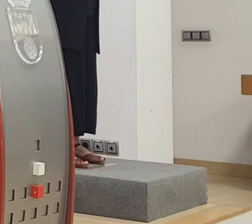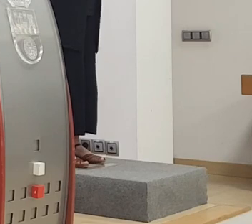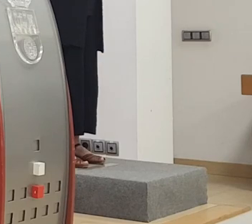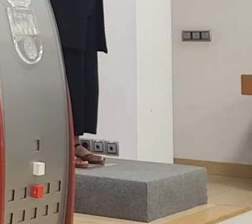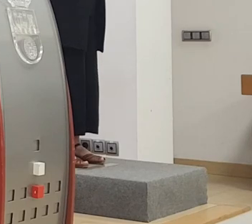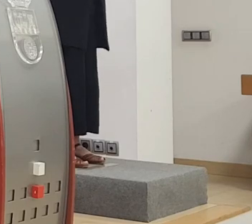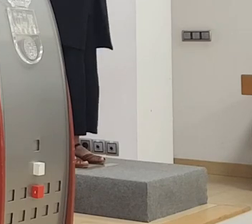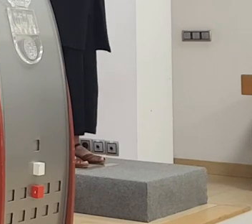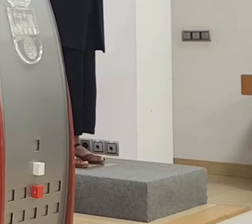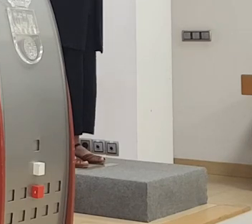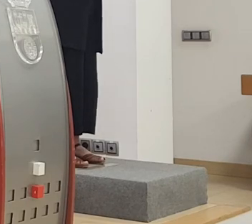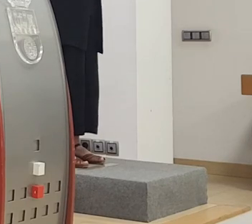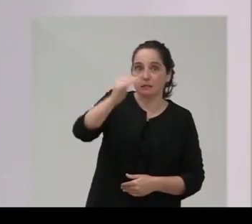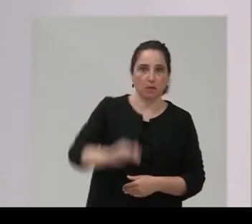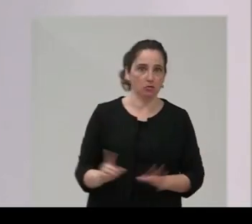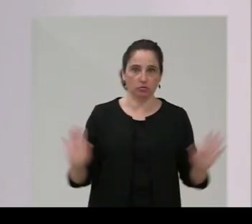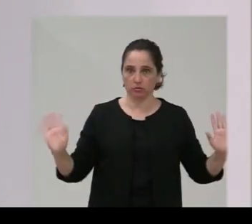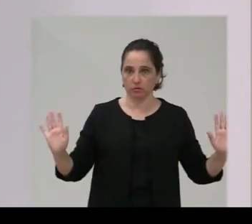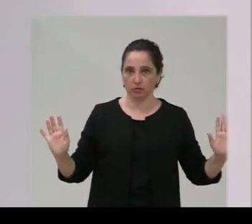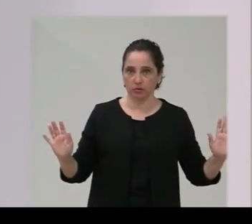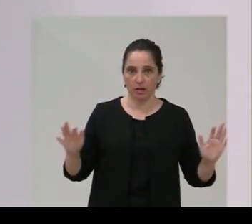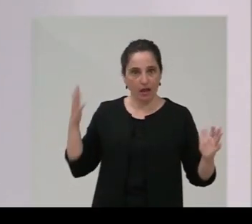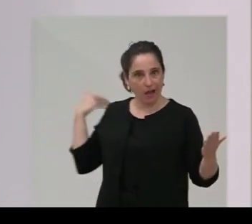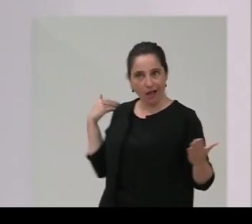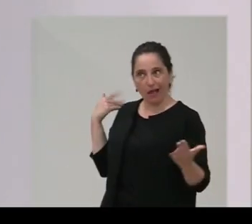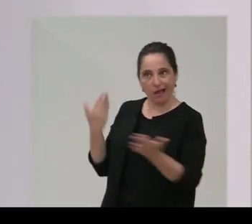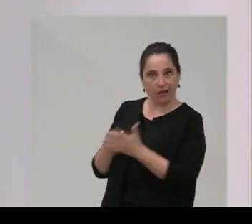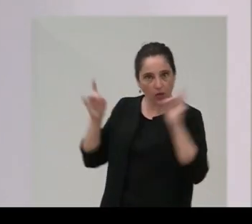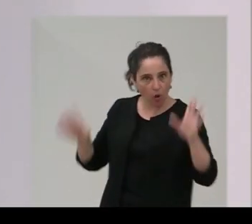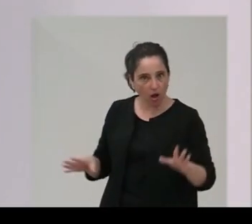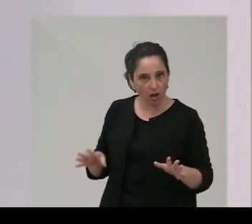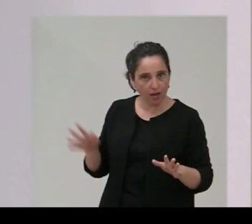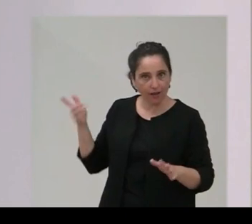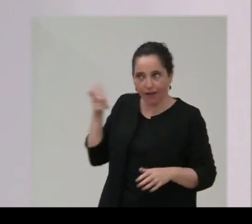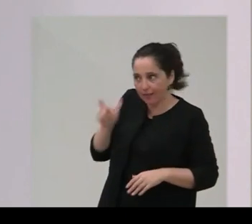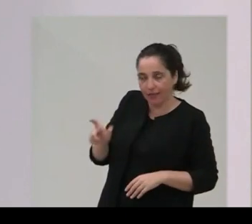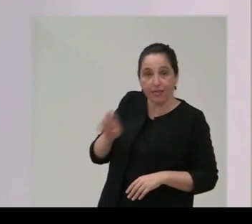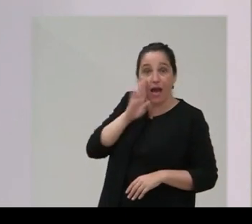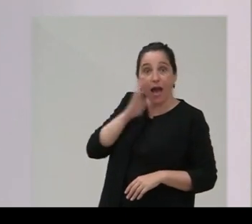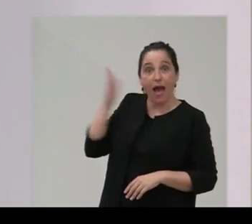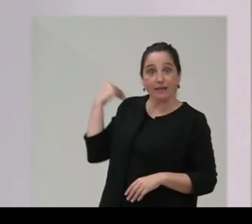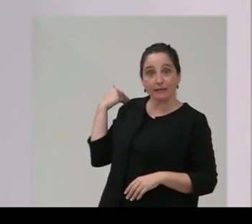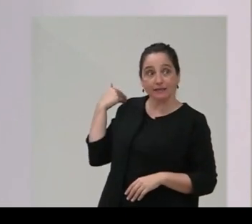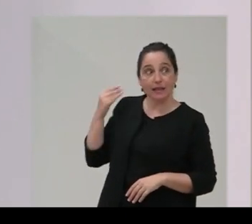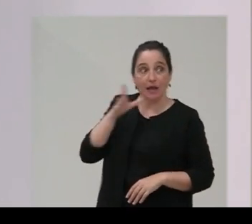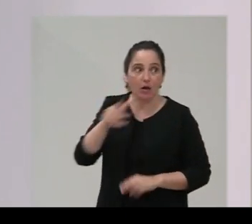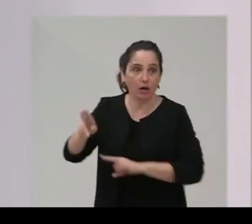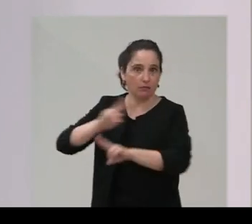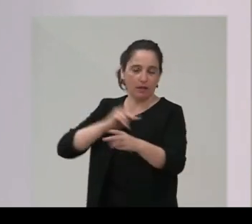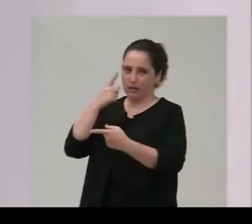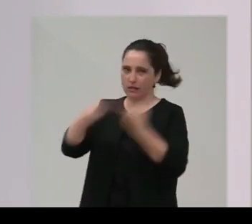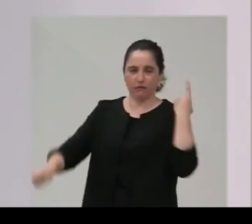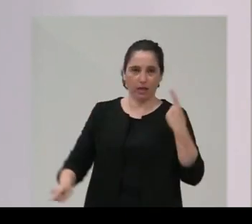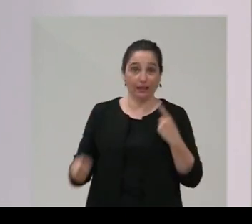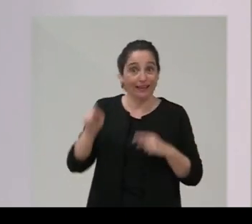pedido ni más ni menos de lo que veníamos pidiendo al gobierno anterior la respuesta ha sido totalmente diferente